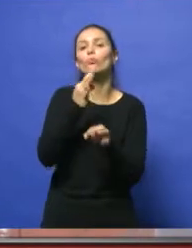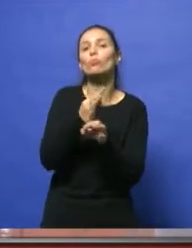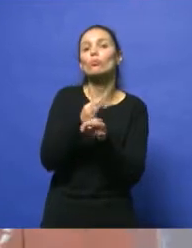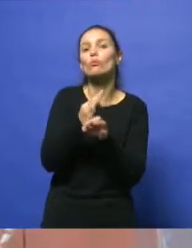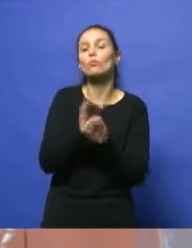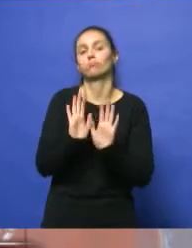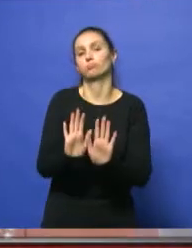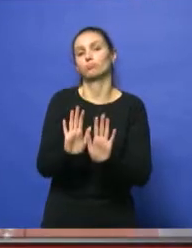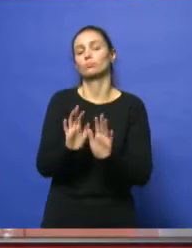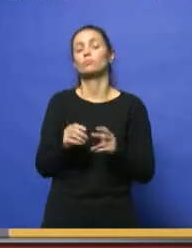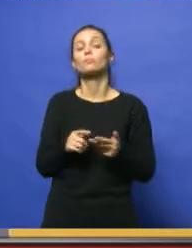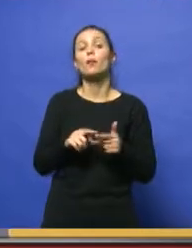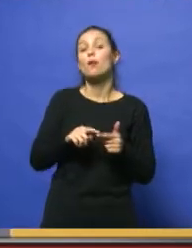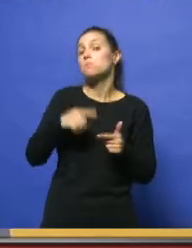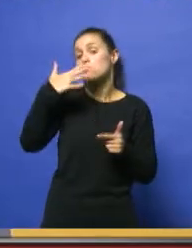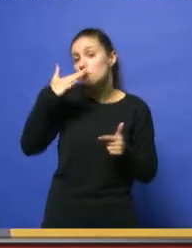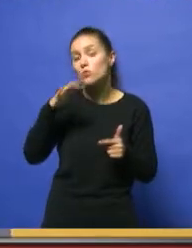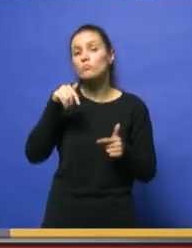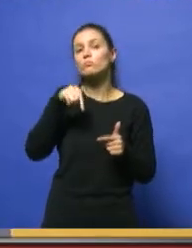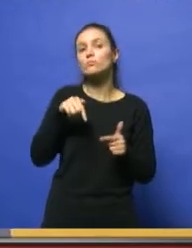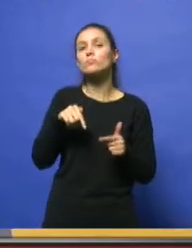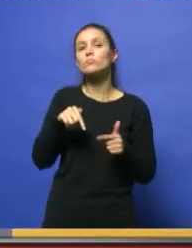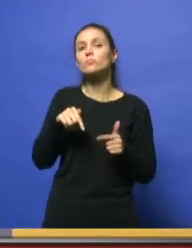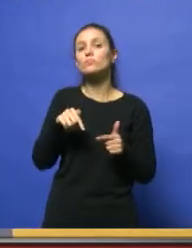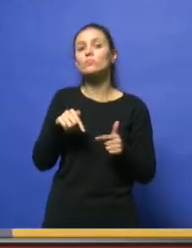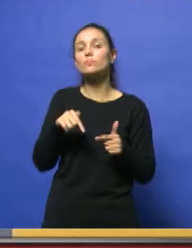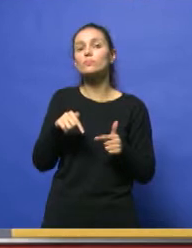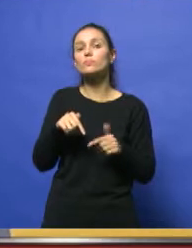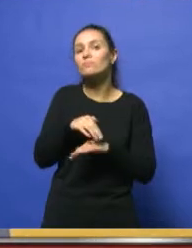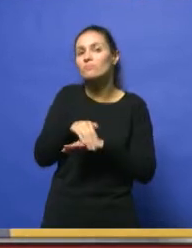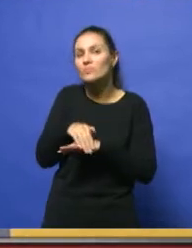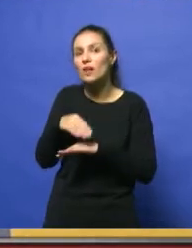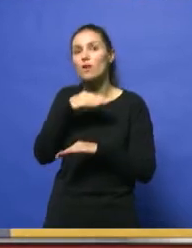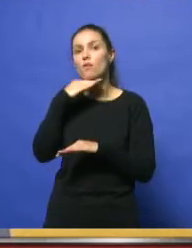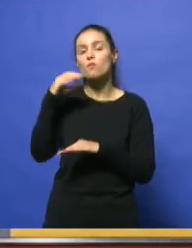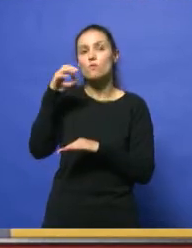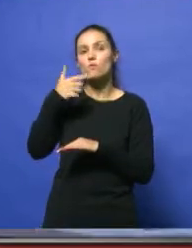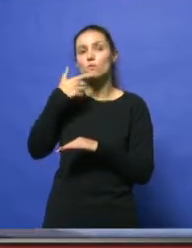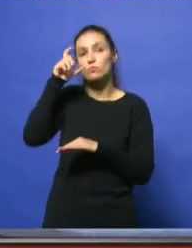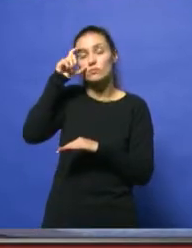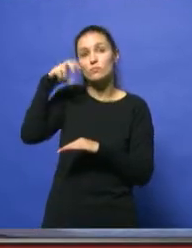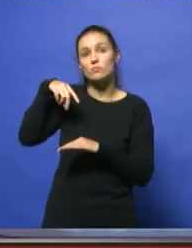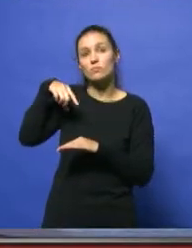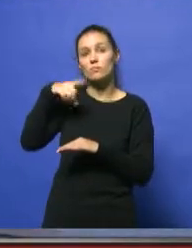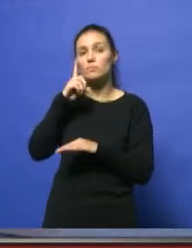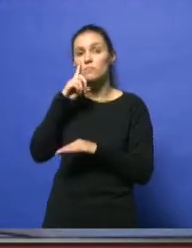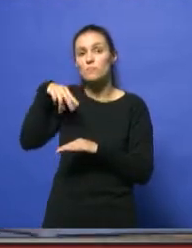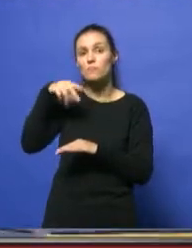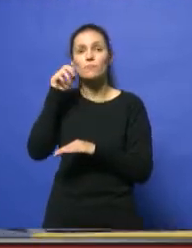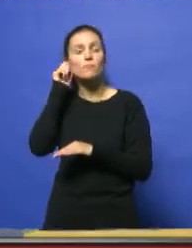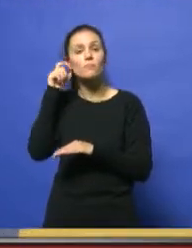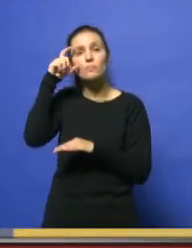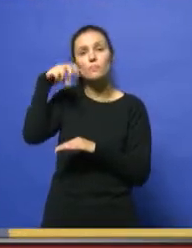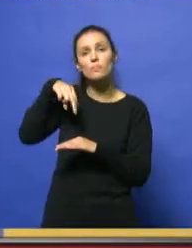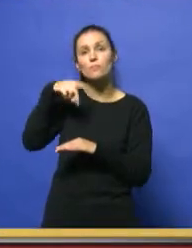paro. Y por último, estamos aquí en la vereda de la escuela José Ingenieros, en donde en esta hora a la mañana, el